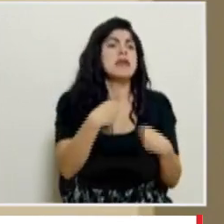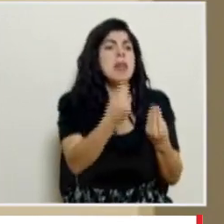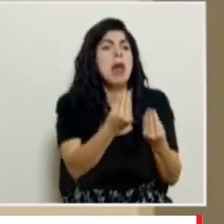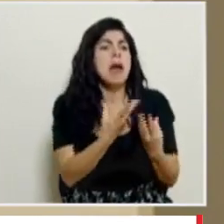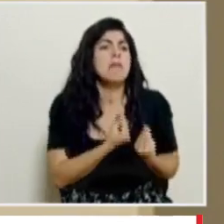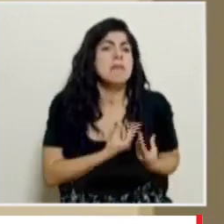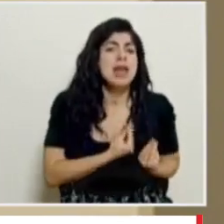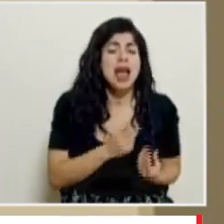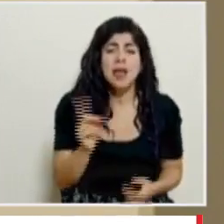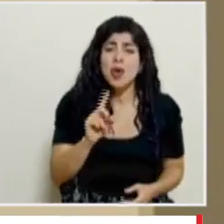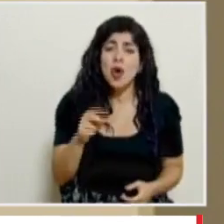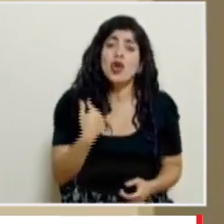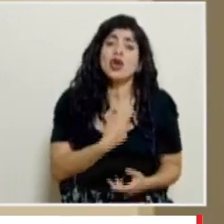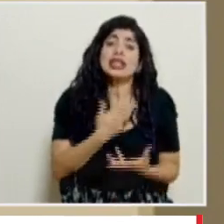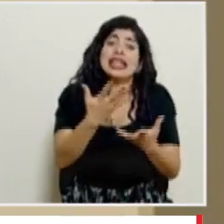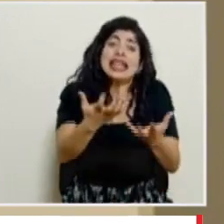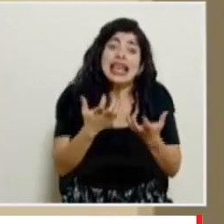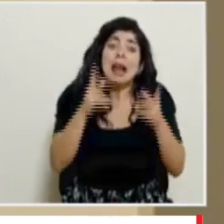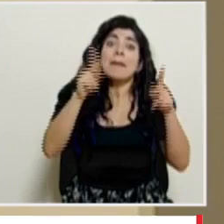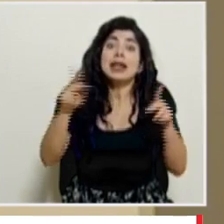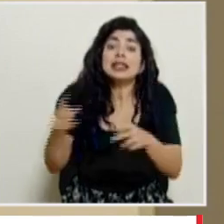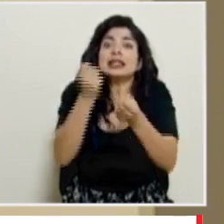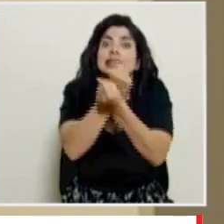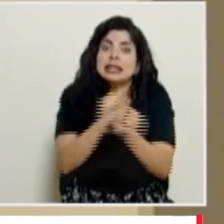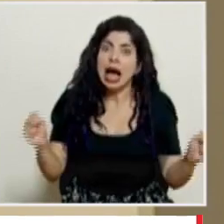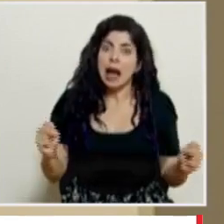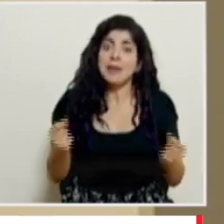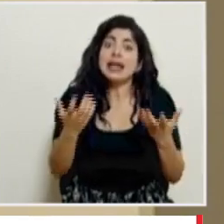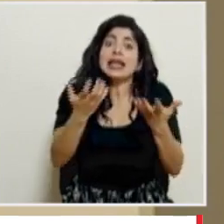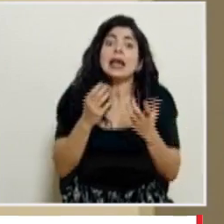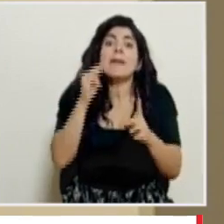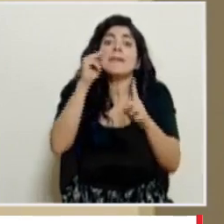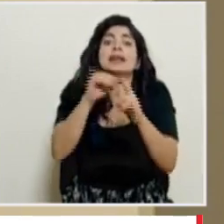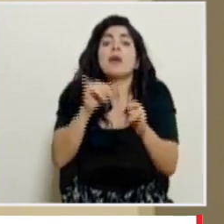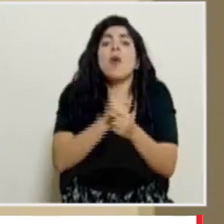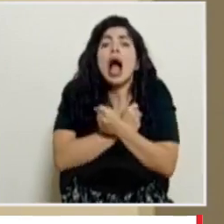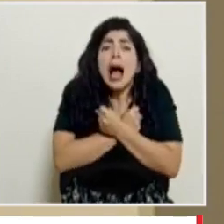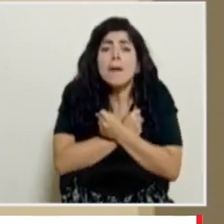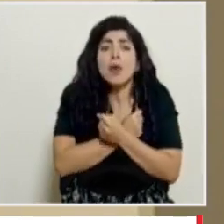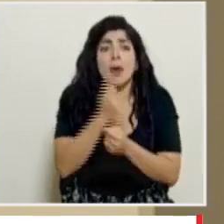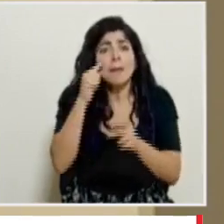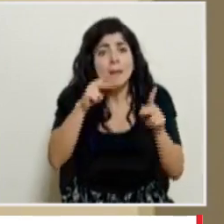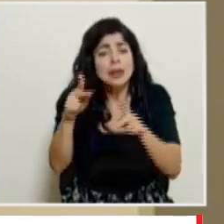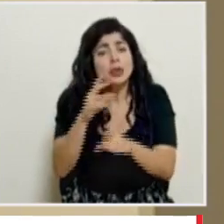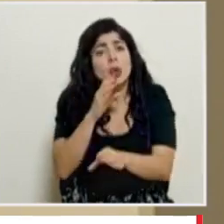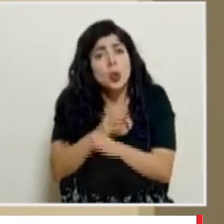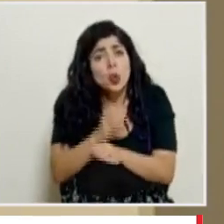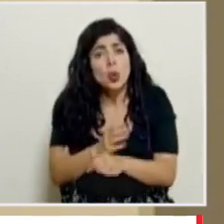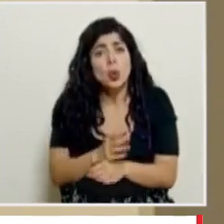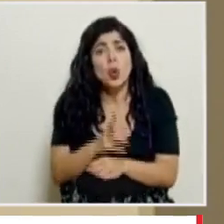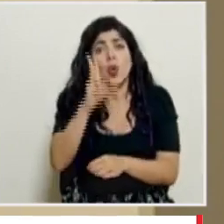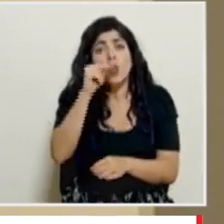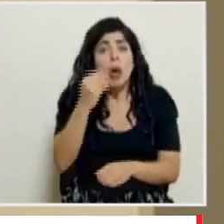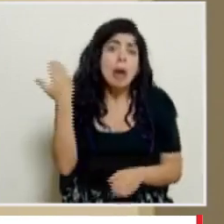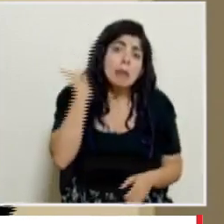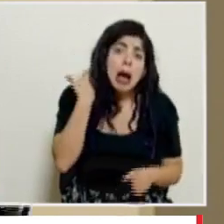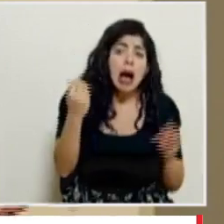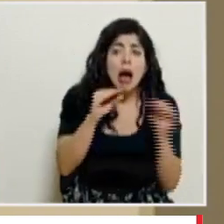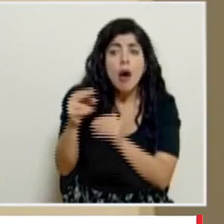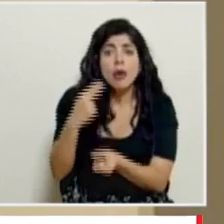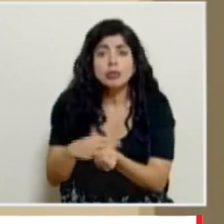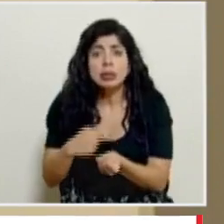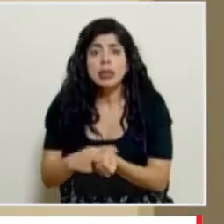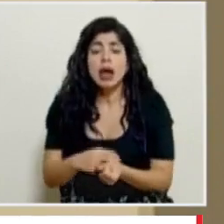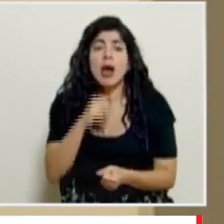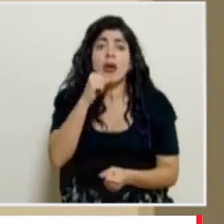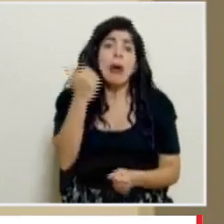miedo lo que queremos es que se salve la gente lo que queremos es un mensaje de amor para que la gente se cuide y no termine hospitalizada y no terminemos